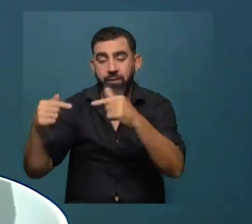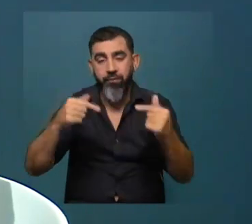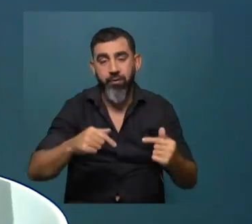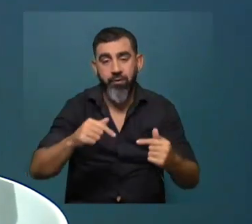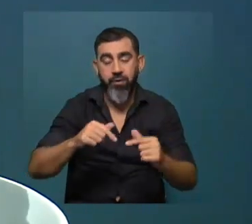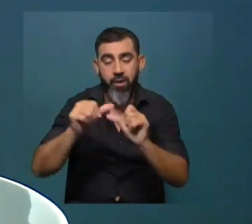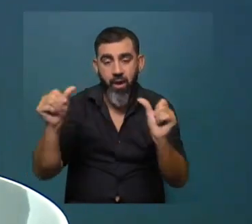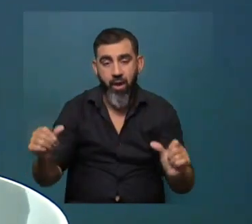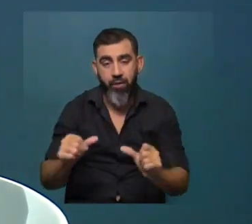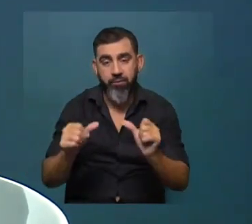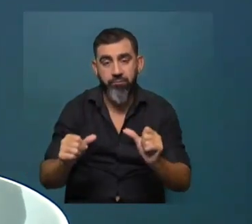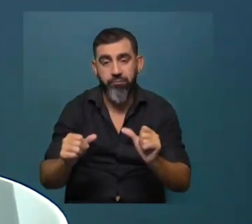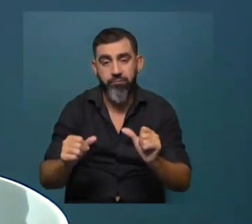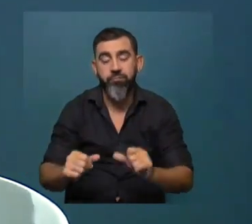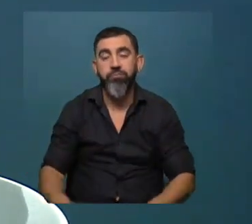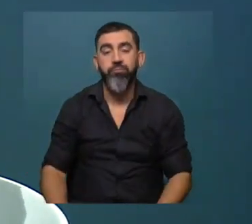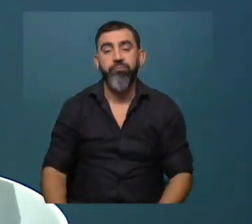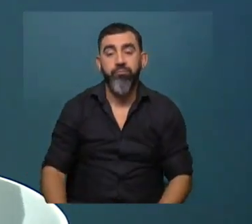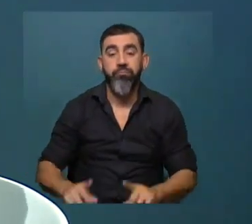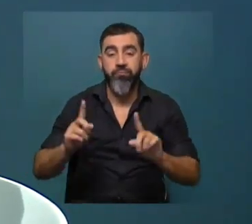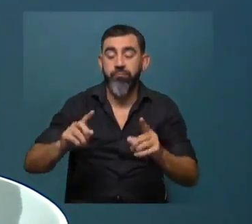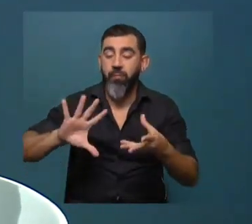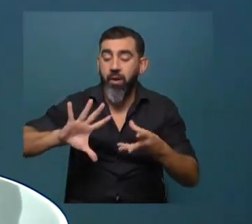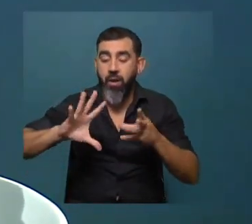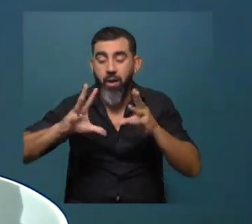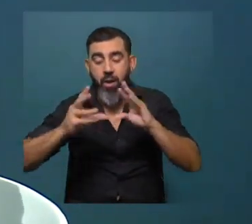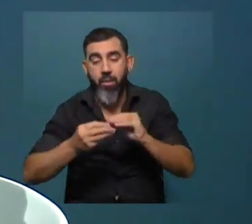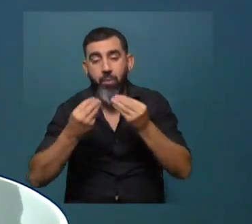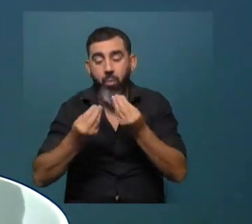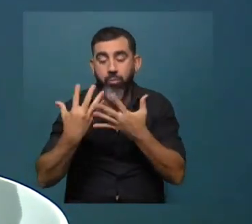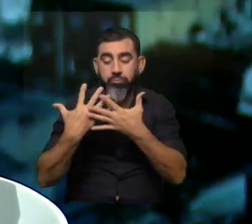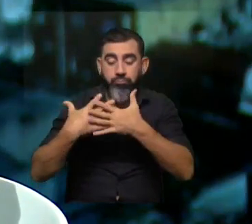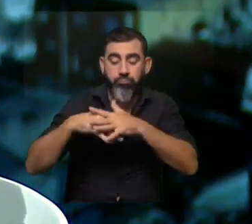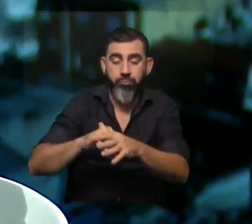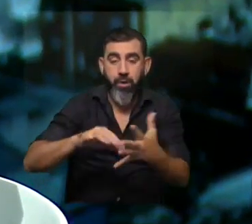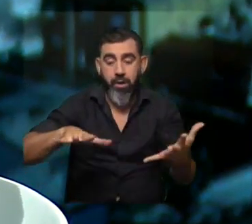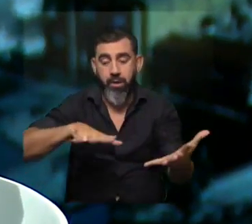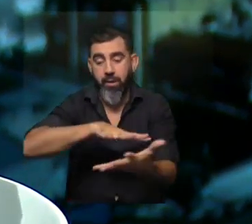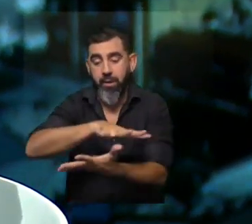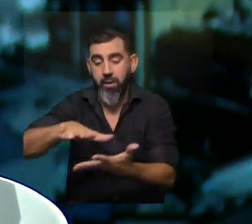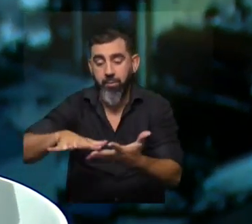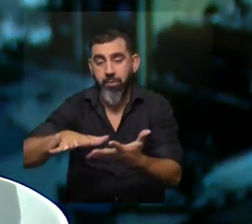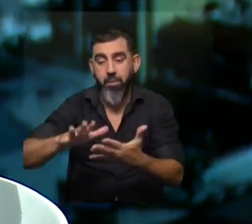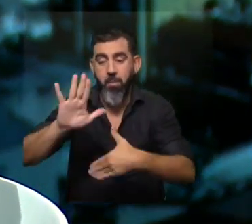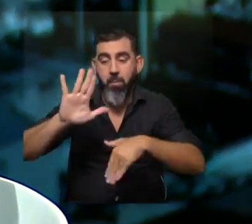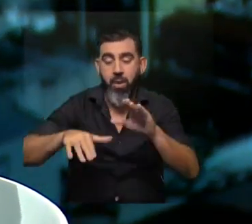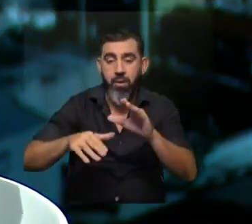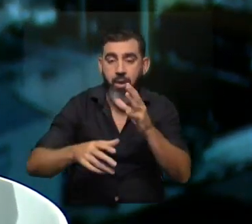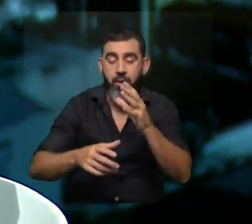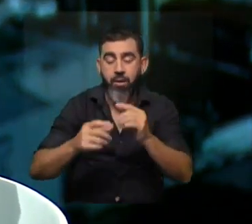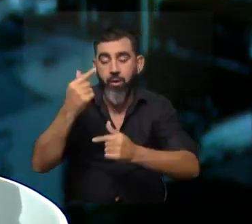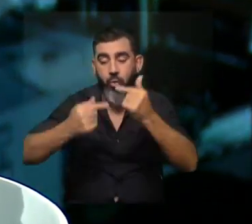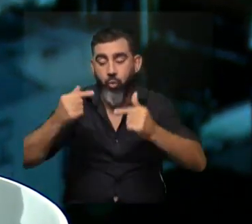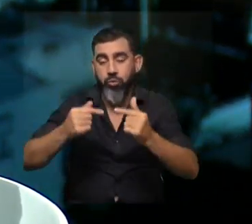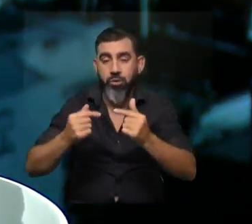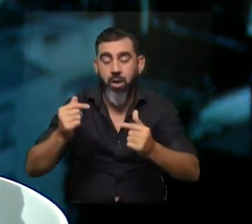ser, ¿no? Y tenemos que ir tendiendo a eso, ¿cómo logramos rehabilitar esos espacios? Poniendo más especies vegetales